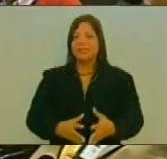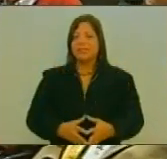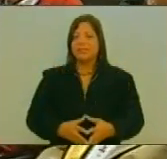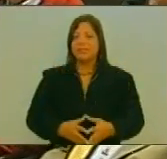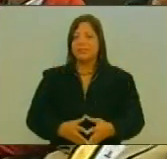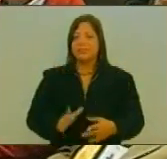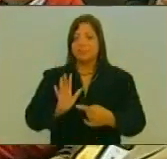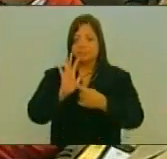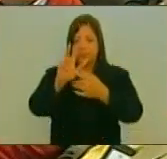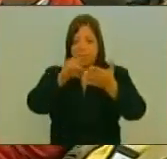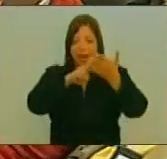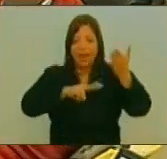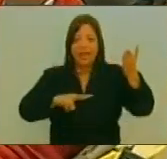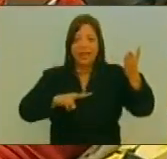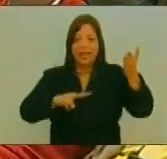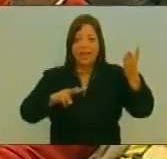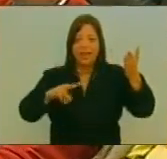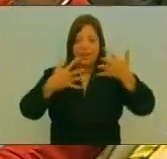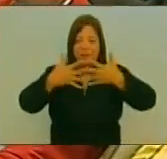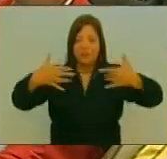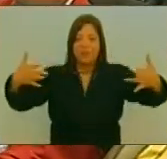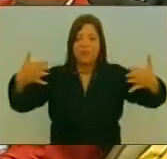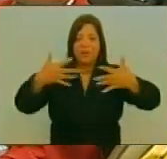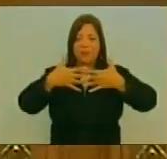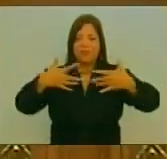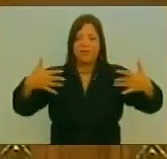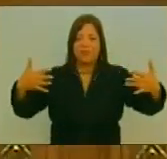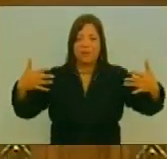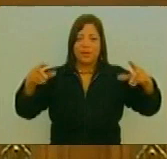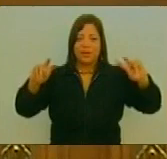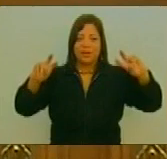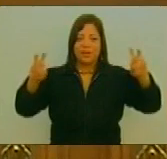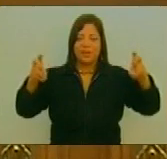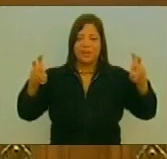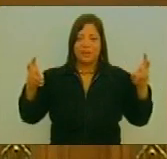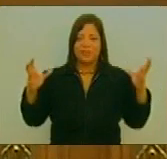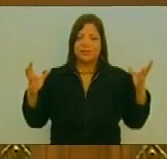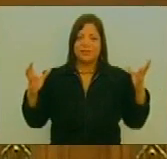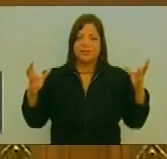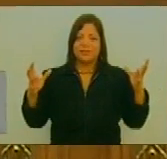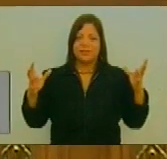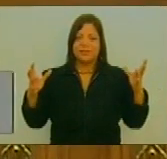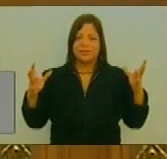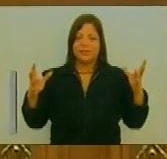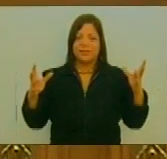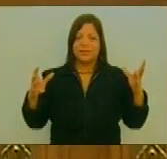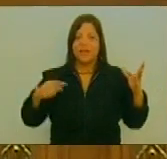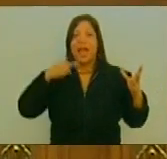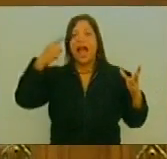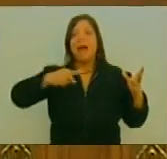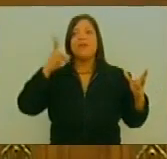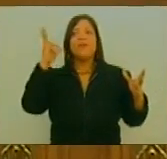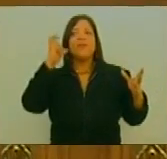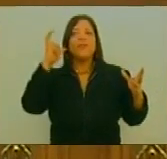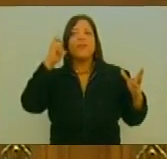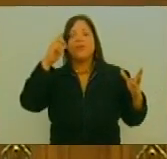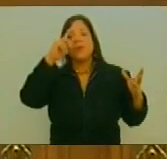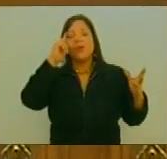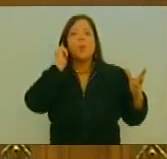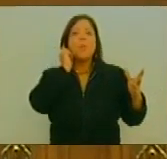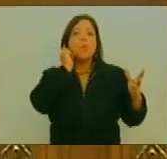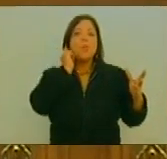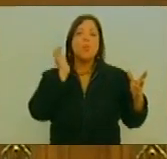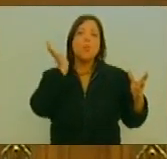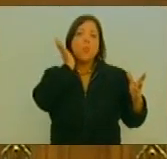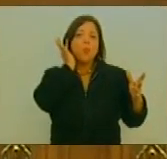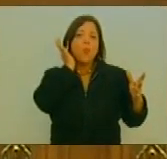Leer Uno de los fragmentos De Una de las intervenciones Que escuchaba De una De